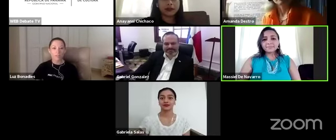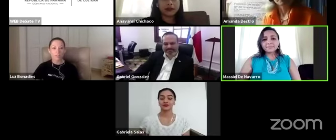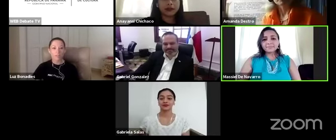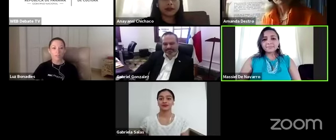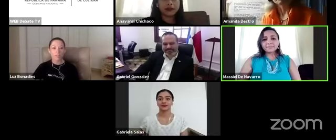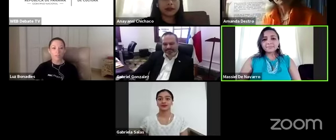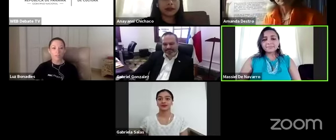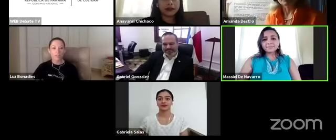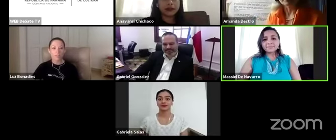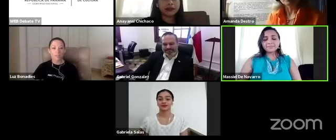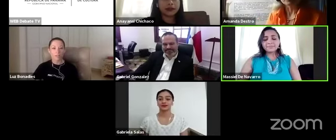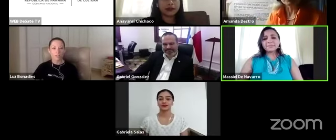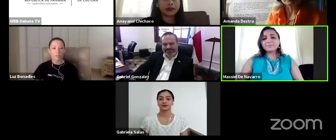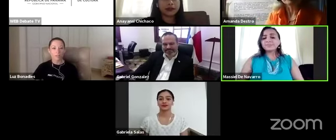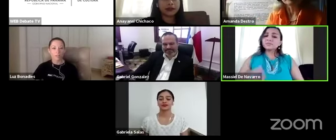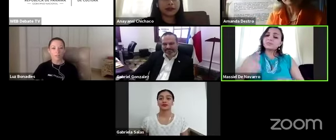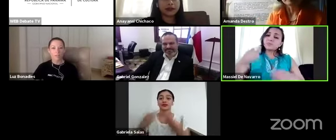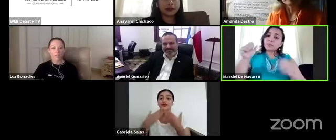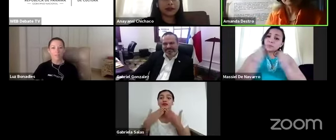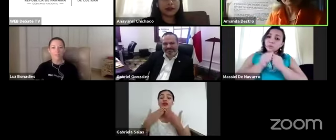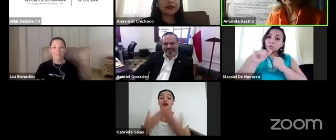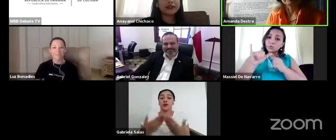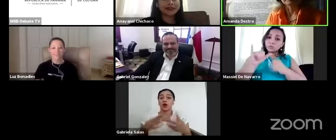bueno comienzo yo